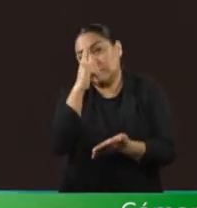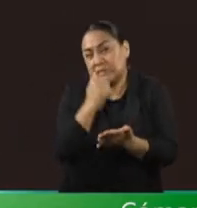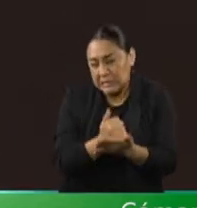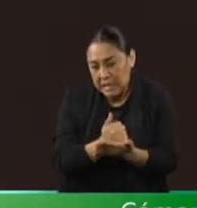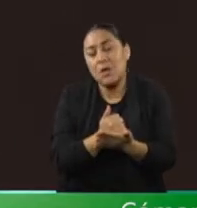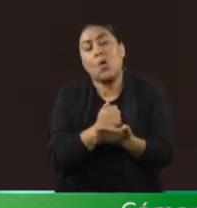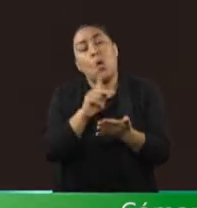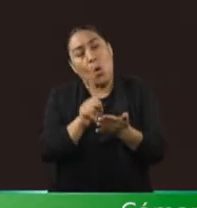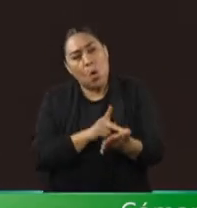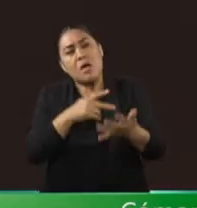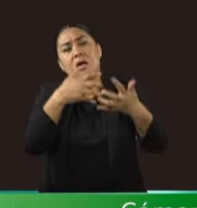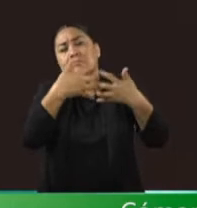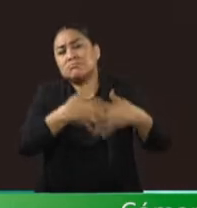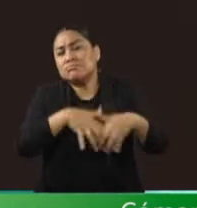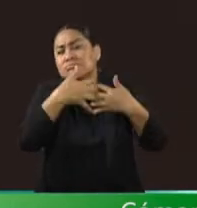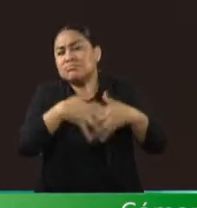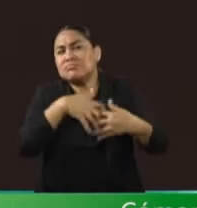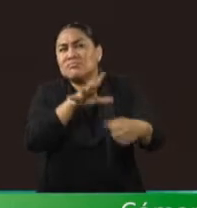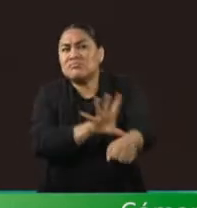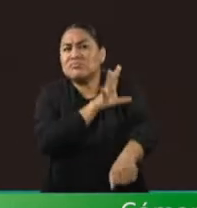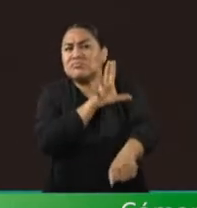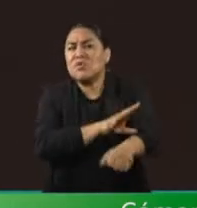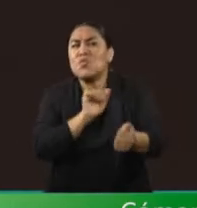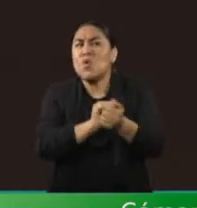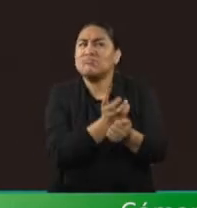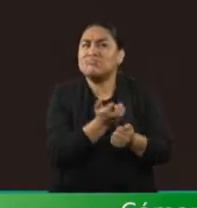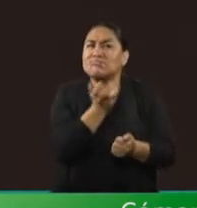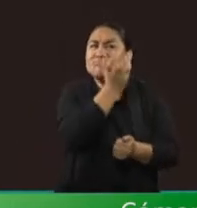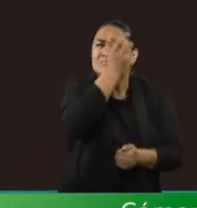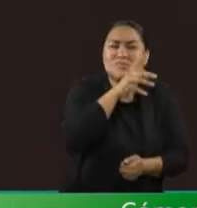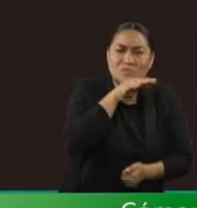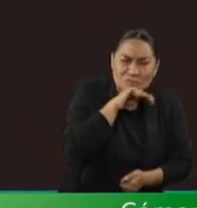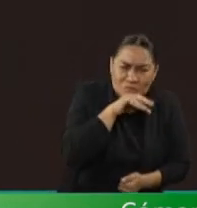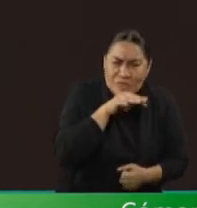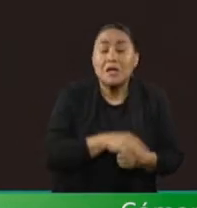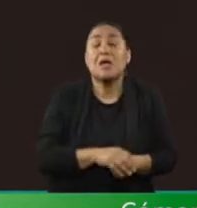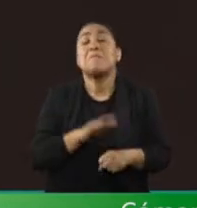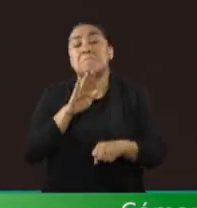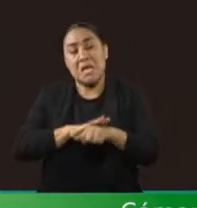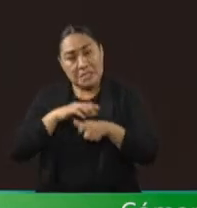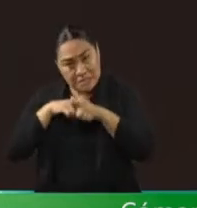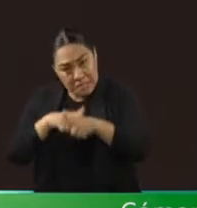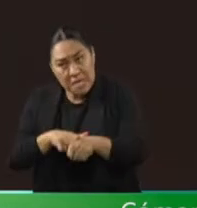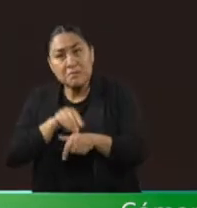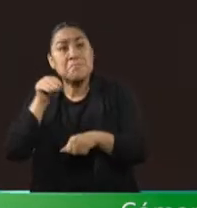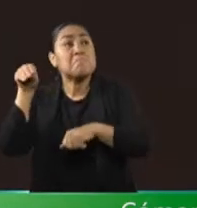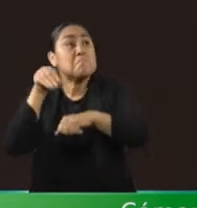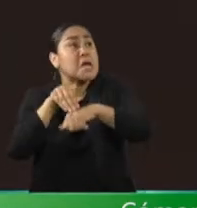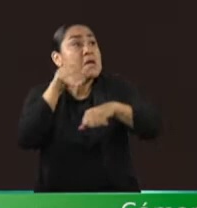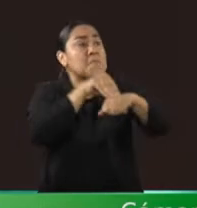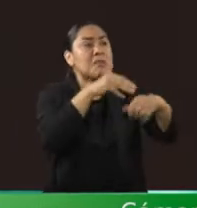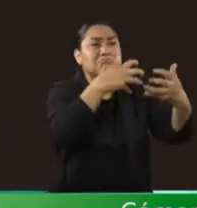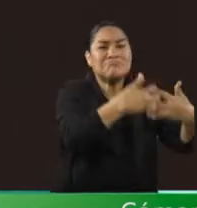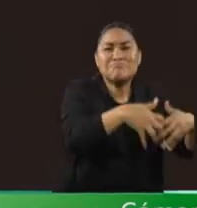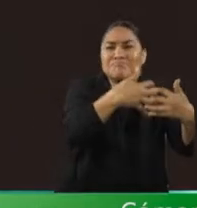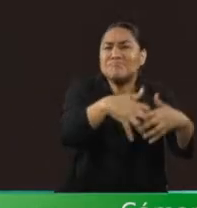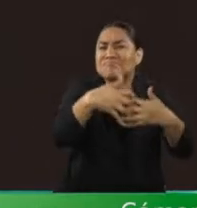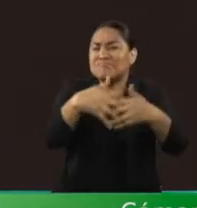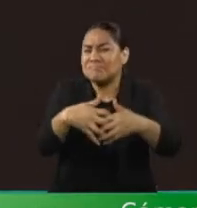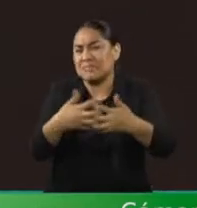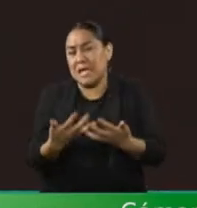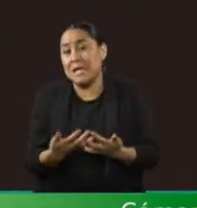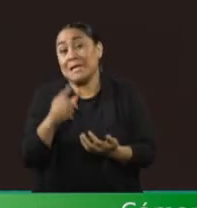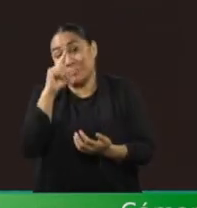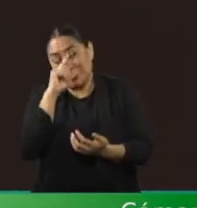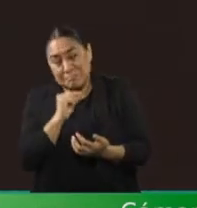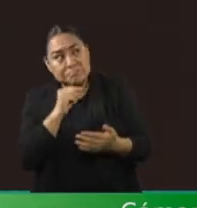energías fósiles y el combustóleo, centraron la inversión en la construcción de refinerías y en obstaculizar los proyectos de